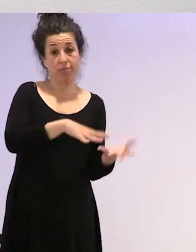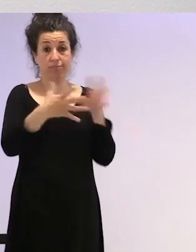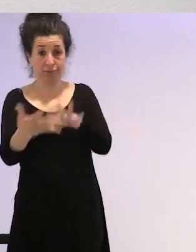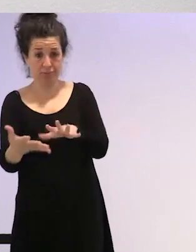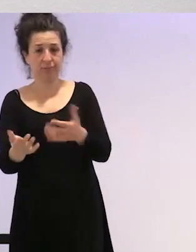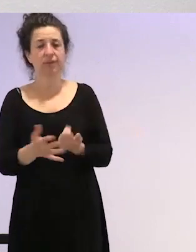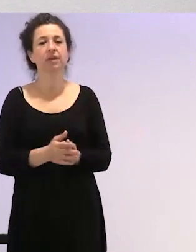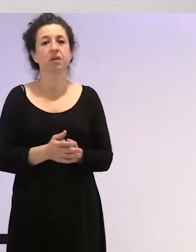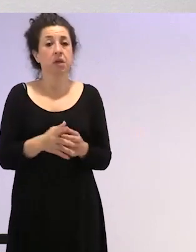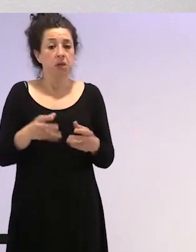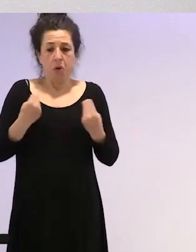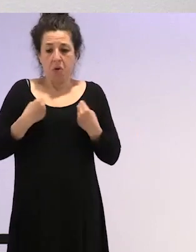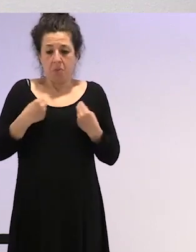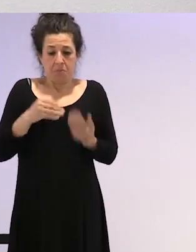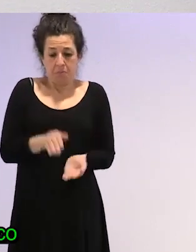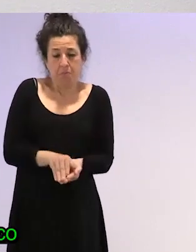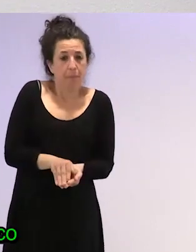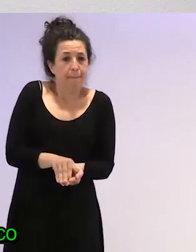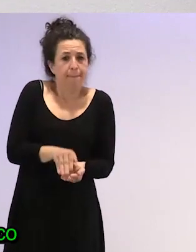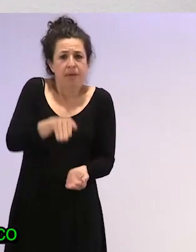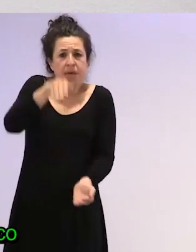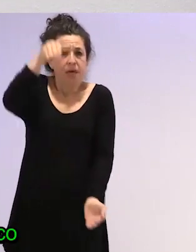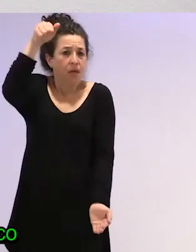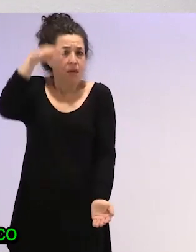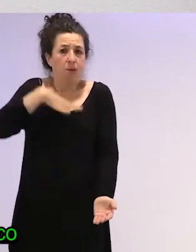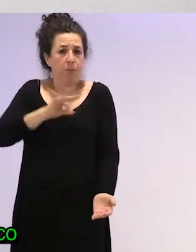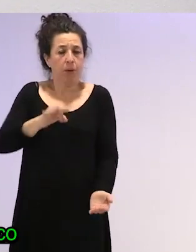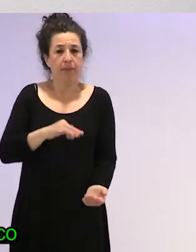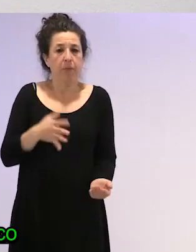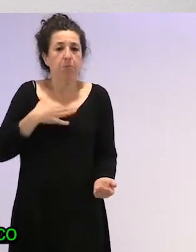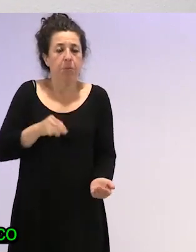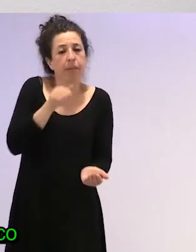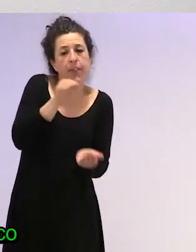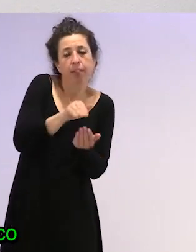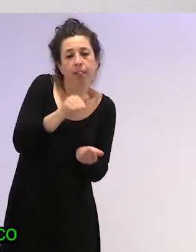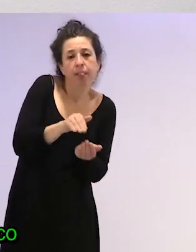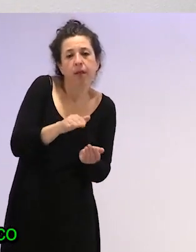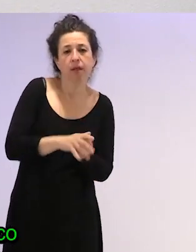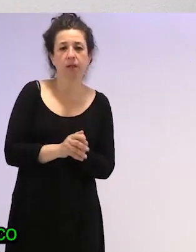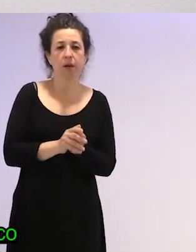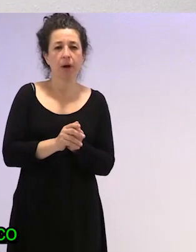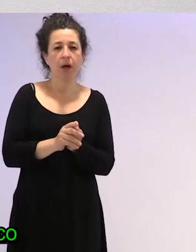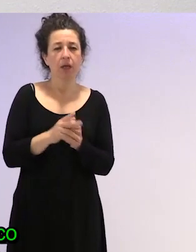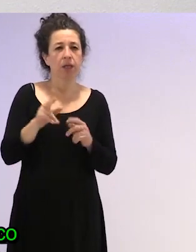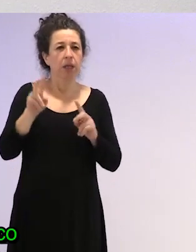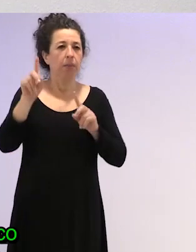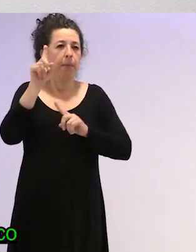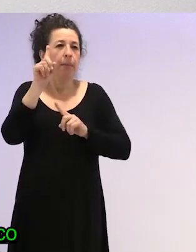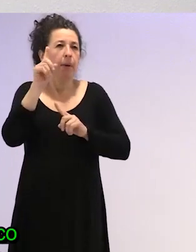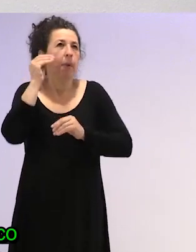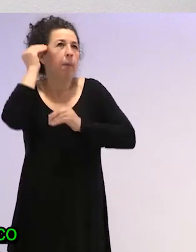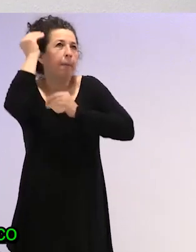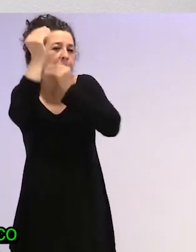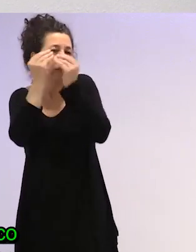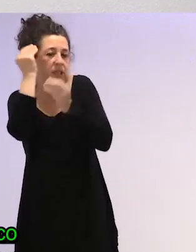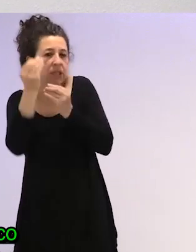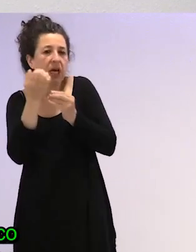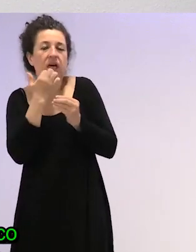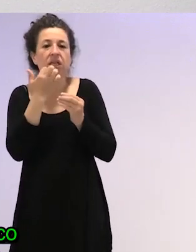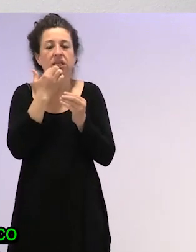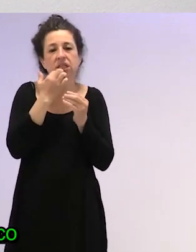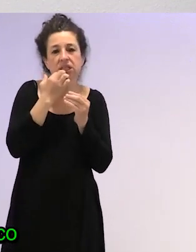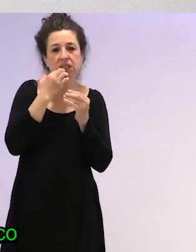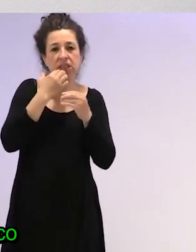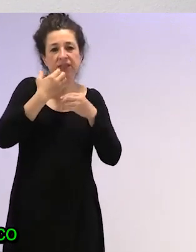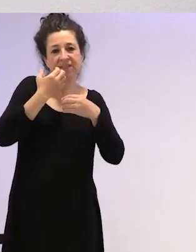Puede aparecer desde muy pequeños, o sea, yo, este dilema de si es biológico o si es social,